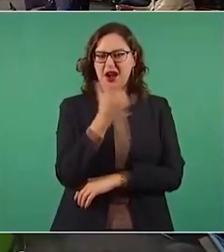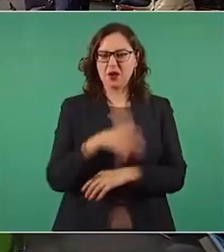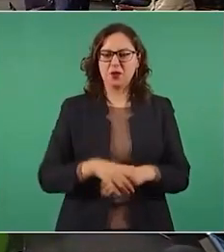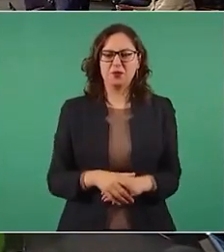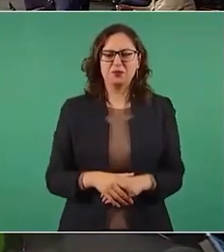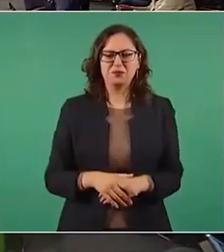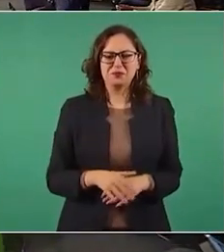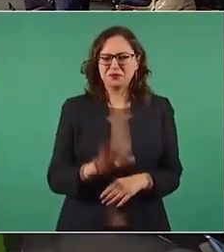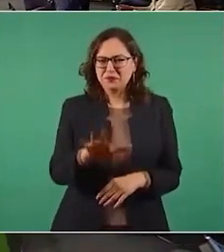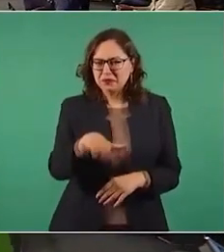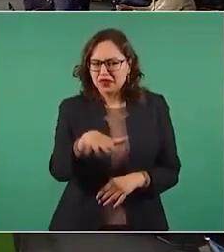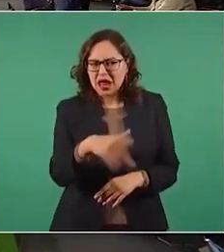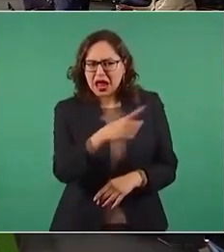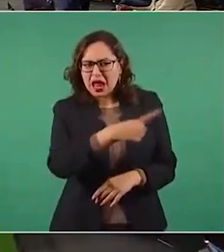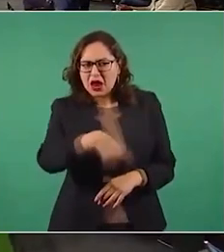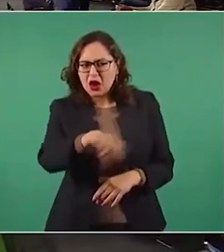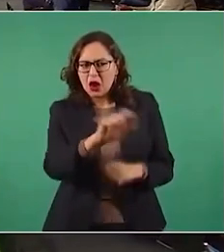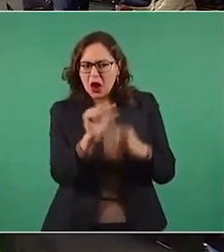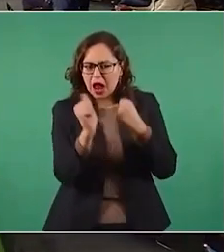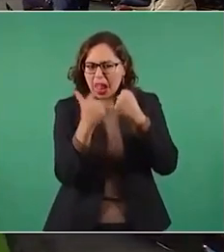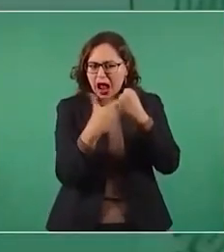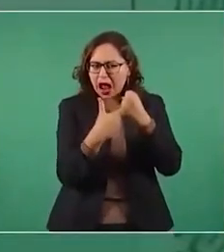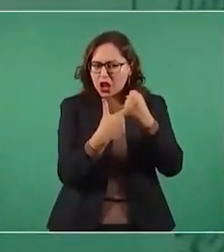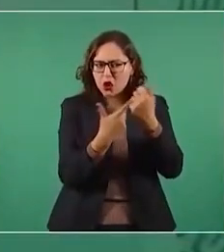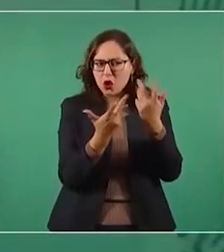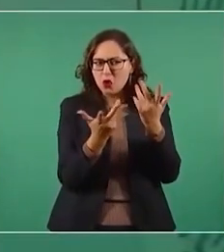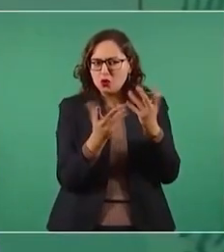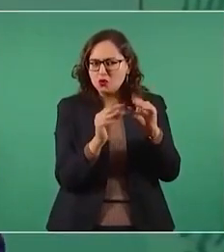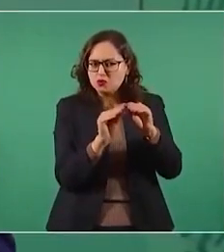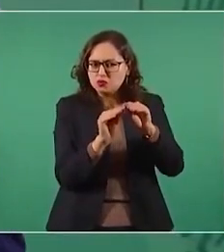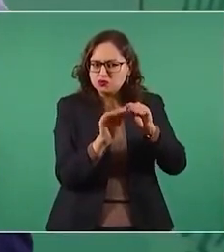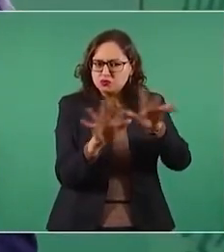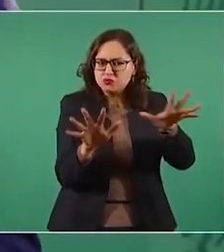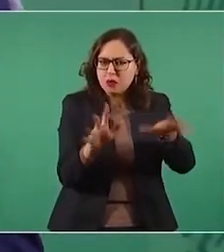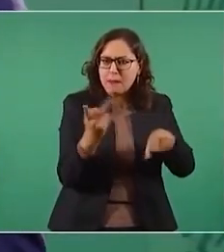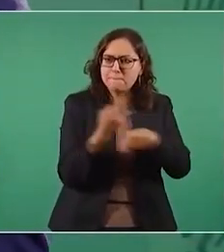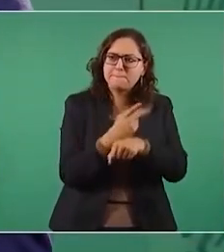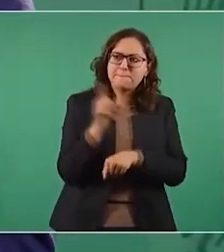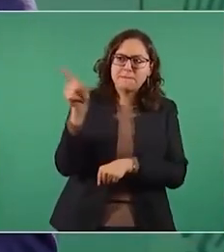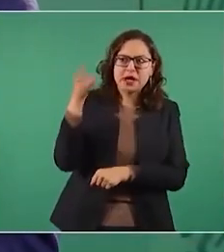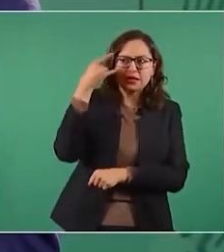ustedes algo del recuento que se hizo en Campeche?